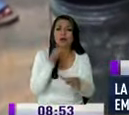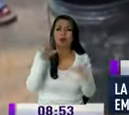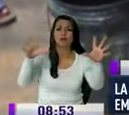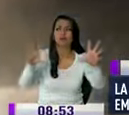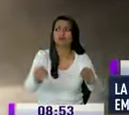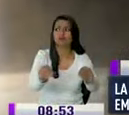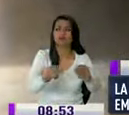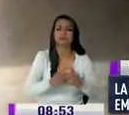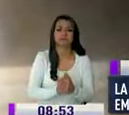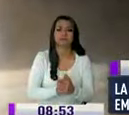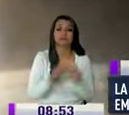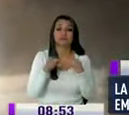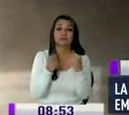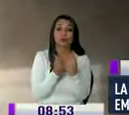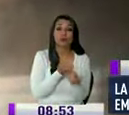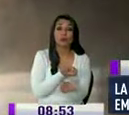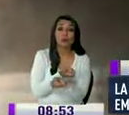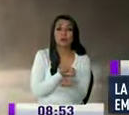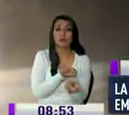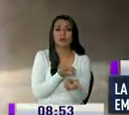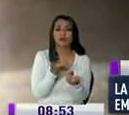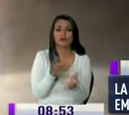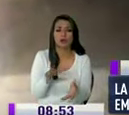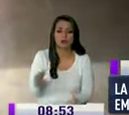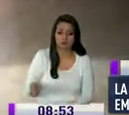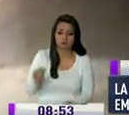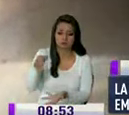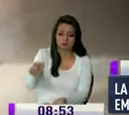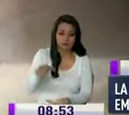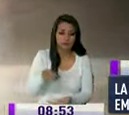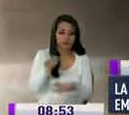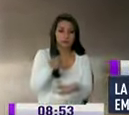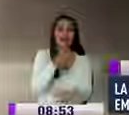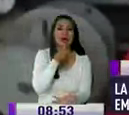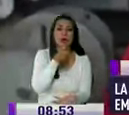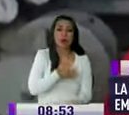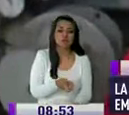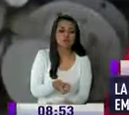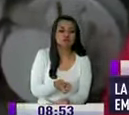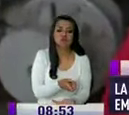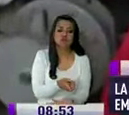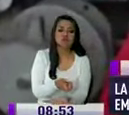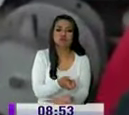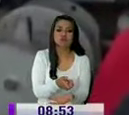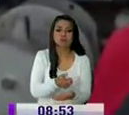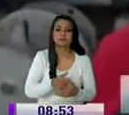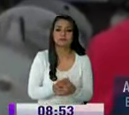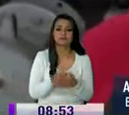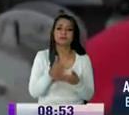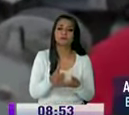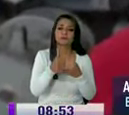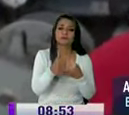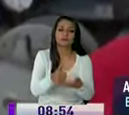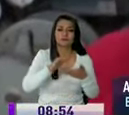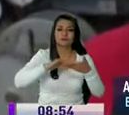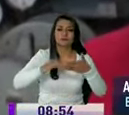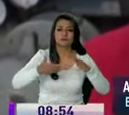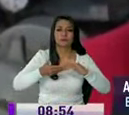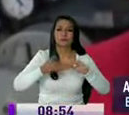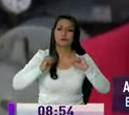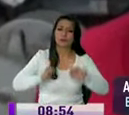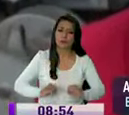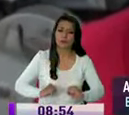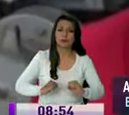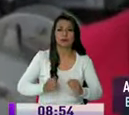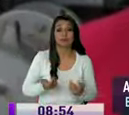elementos del cuerpo de bomberos abastecen por el momento a los lugareños estamos ayudando aquí a la comunidad para que